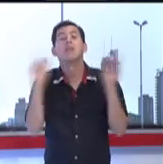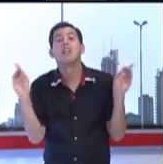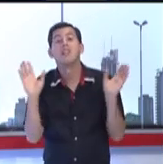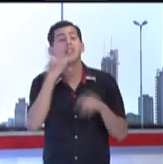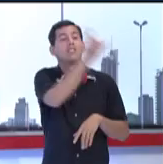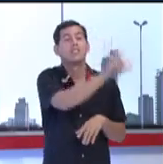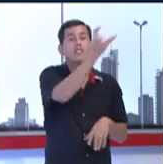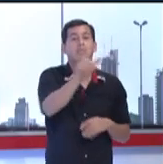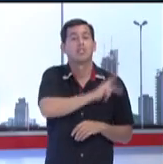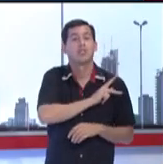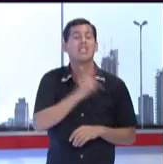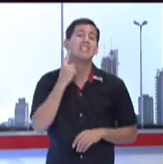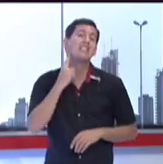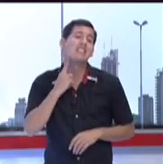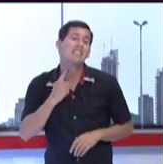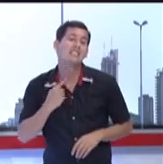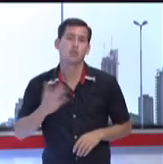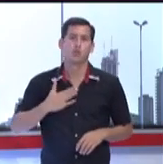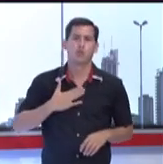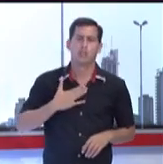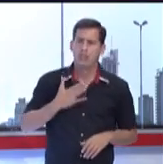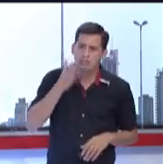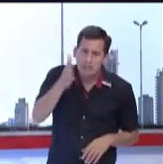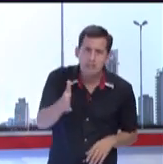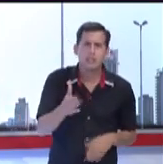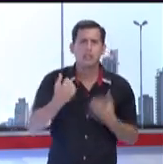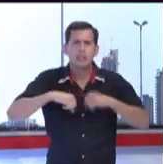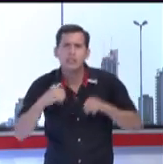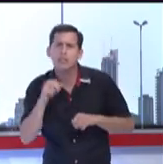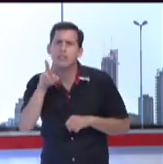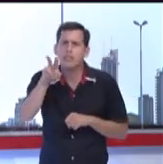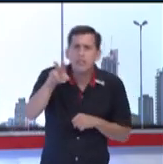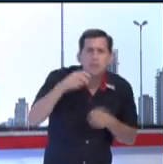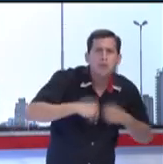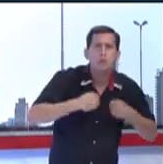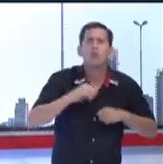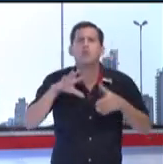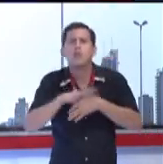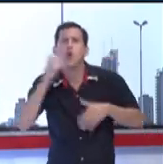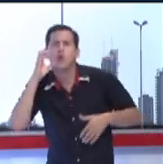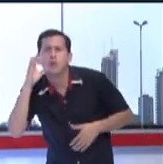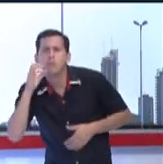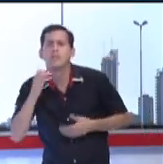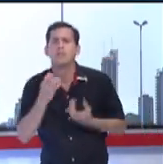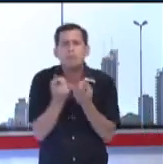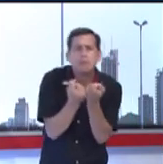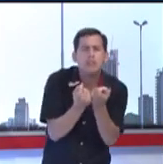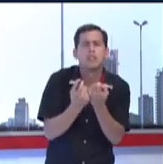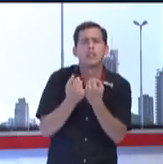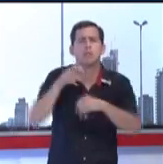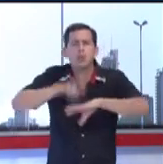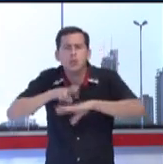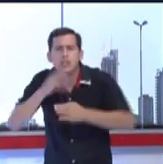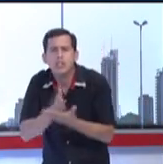pone a lo que hace. Es interés, es pasión, es ganas, es compromiso, ¿sí? Es responsabilidad.